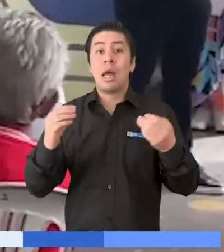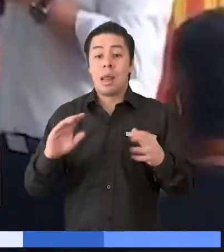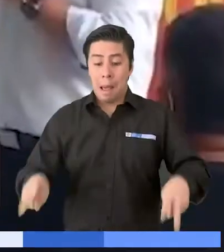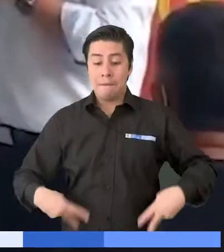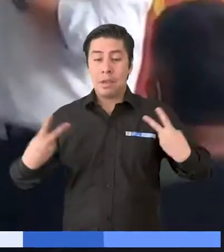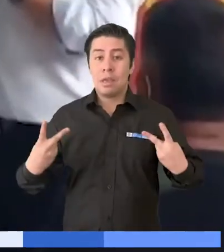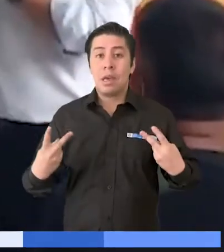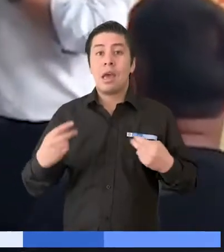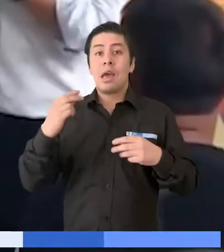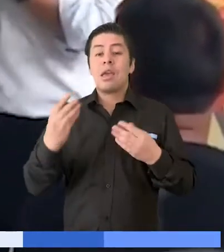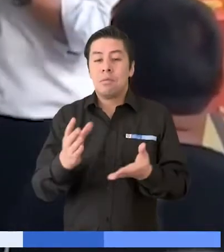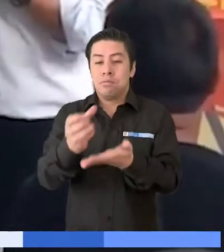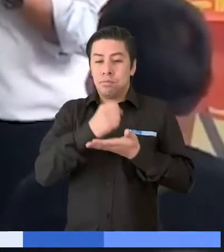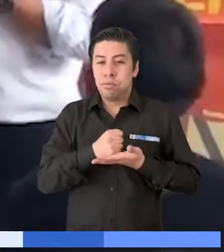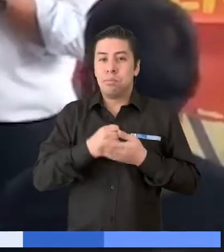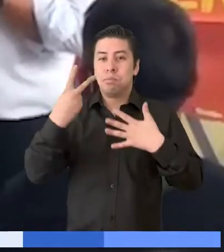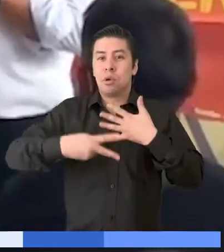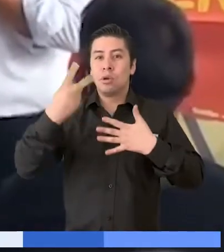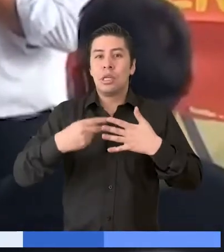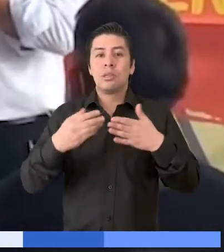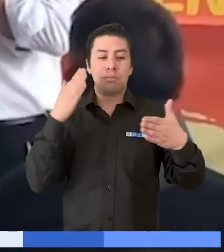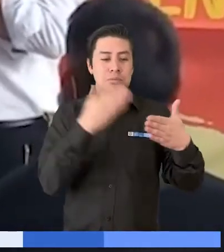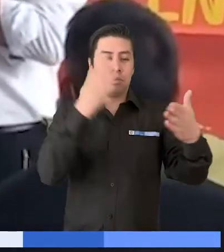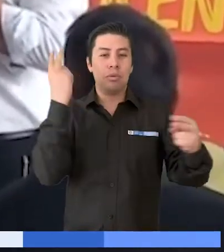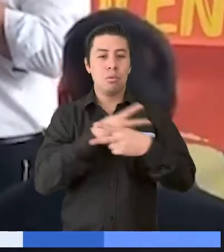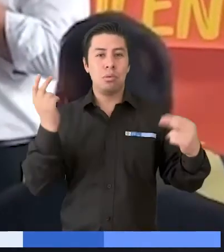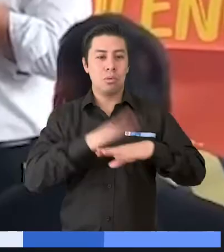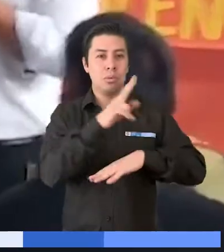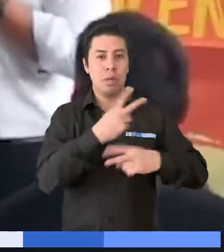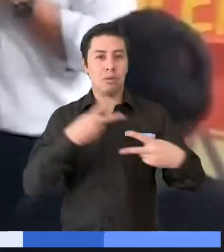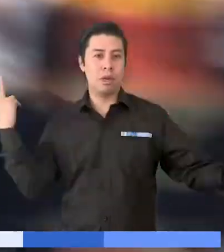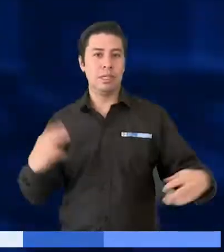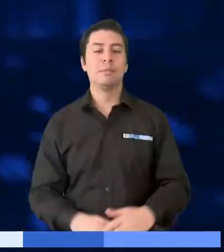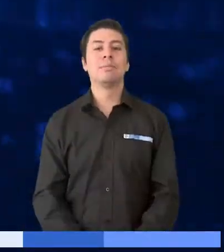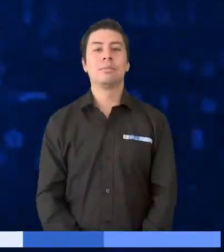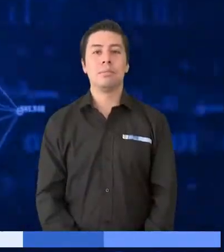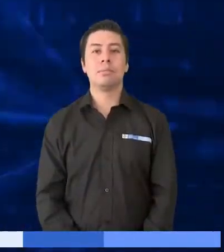sus condiciones de vida y retomar proyectos que se truncaron por causa de la violencia.